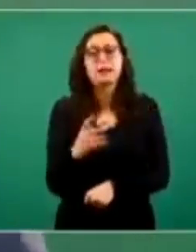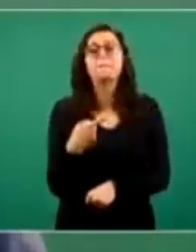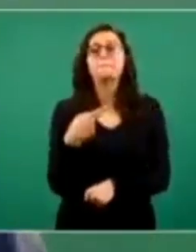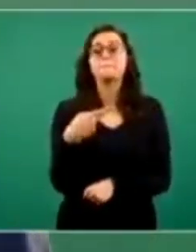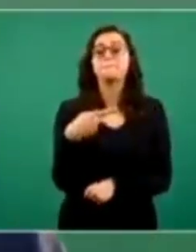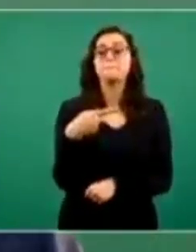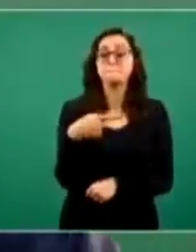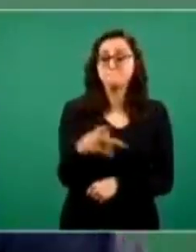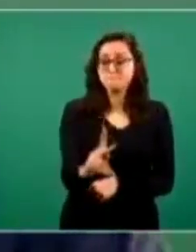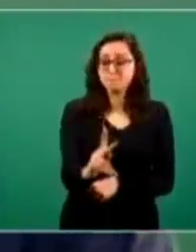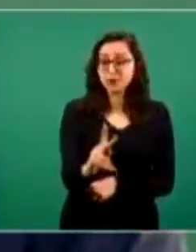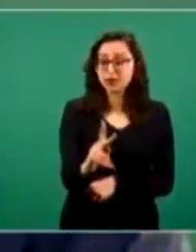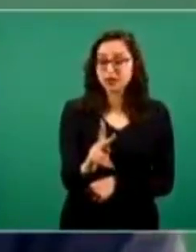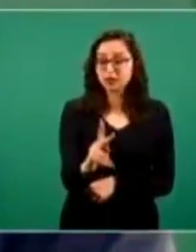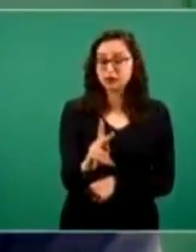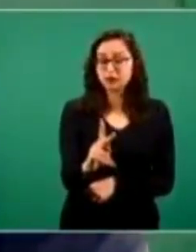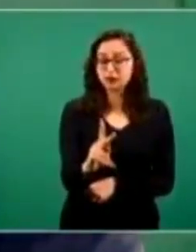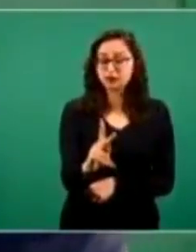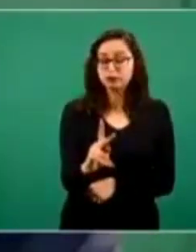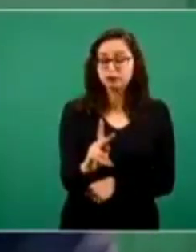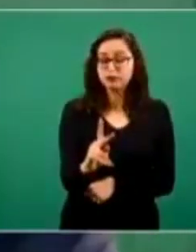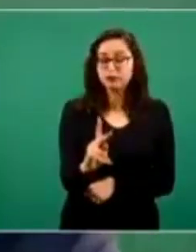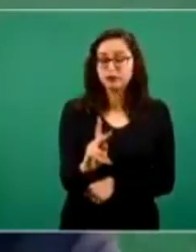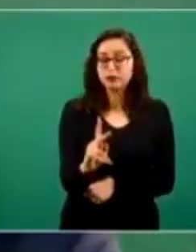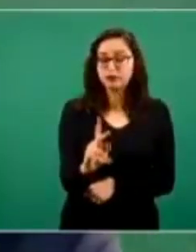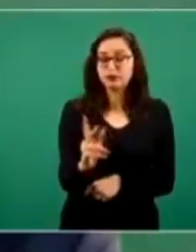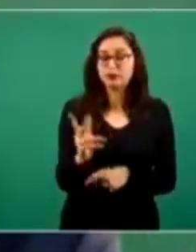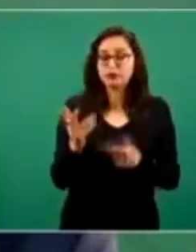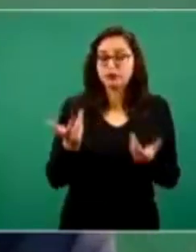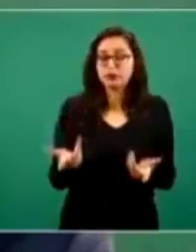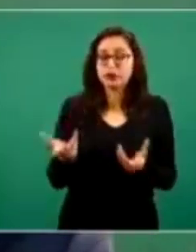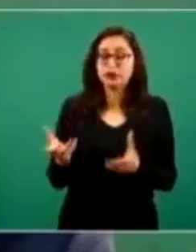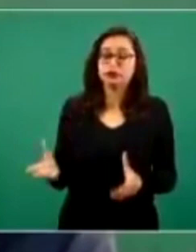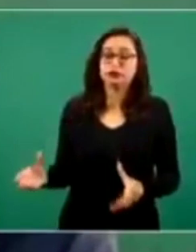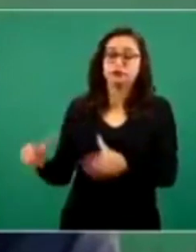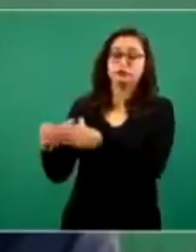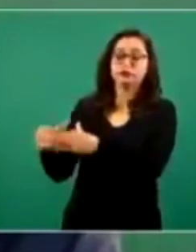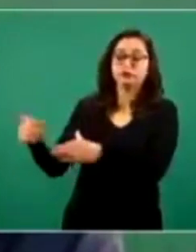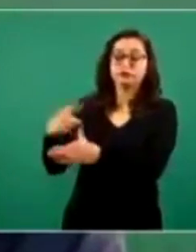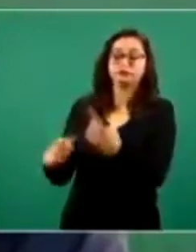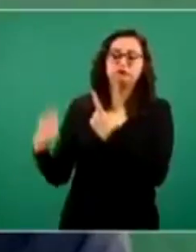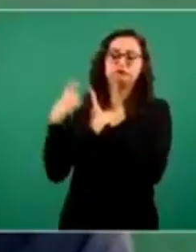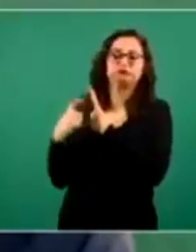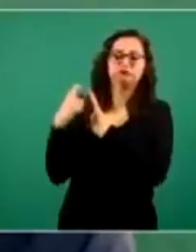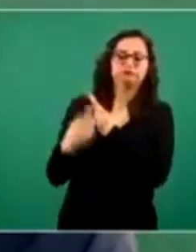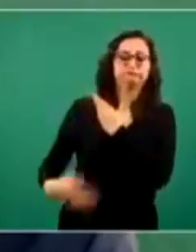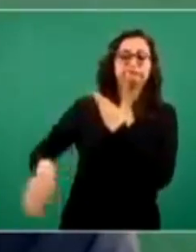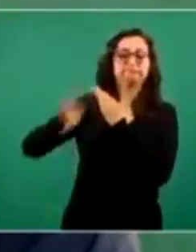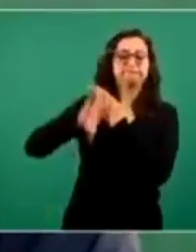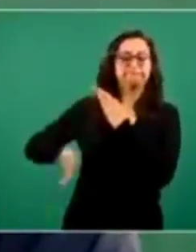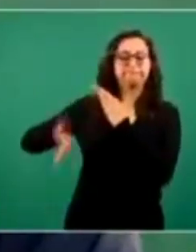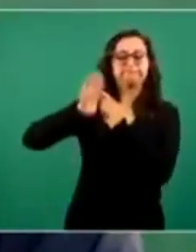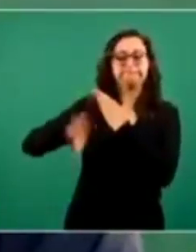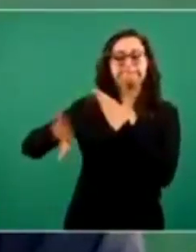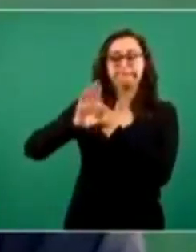los críticos nuestros